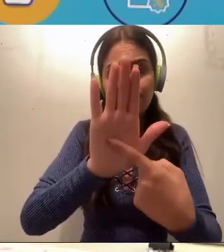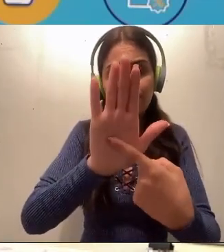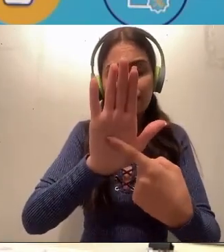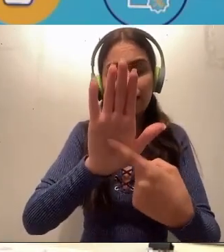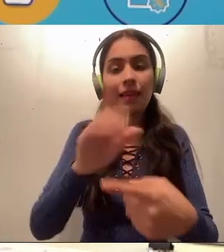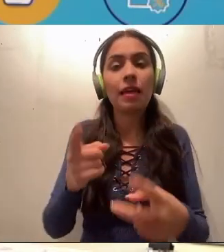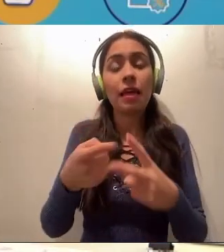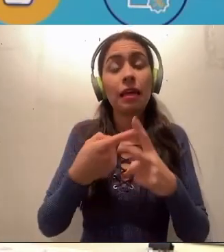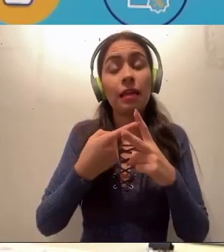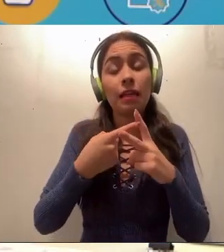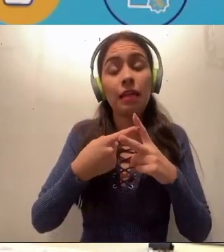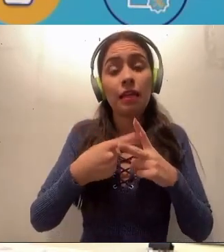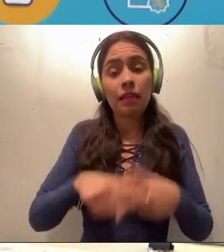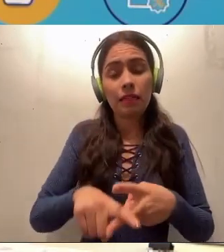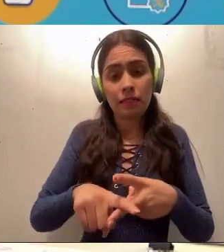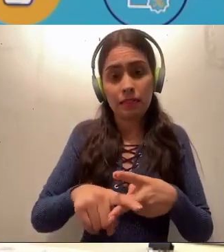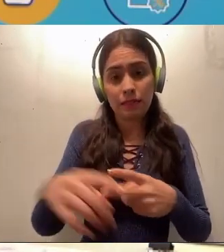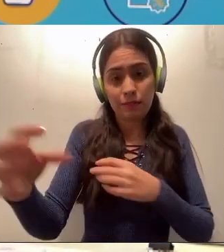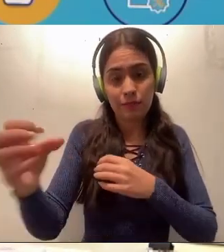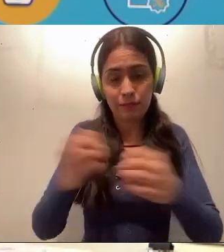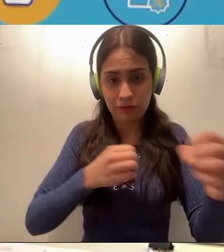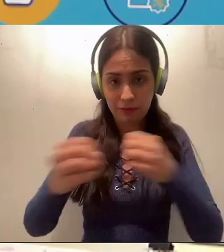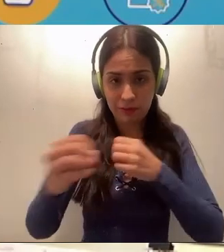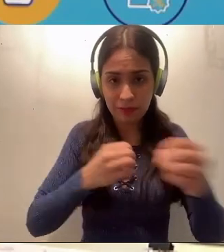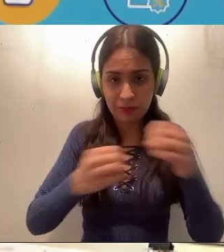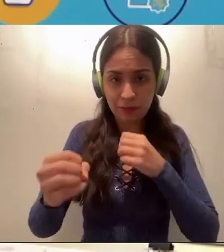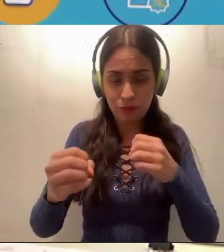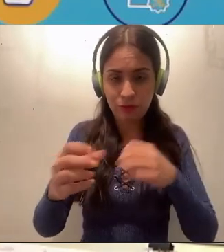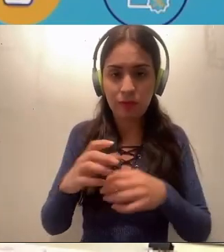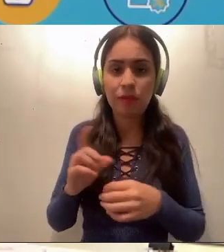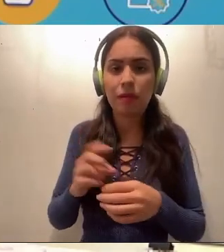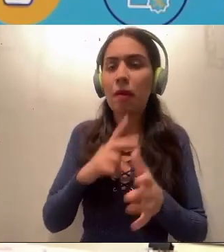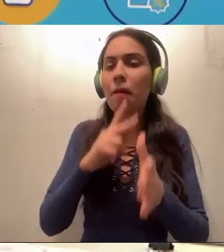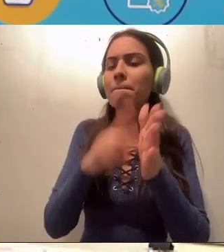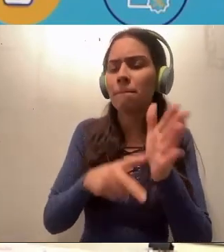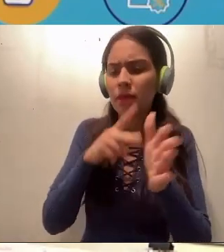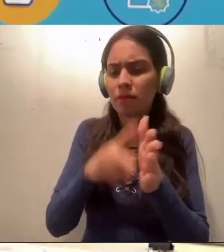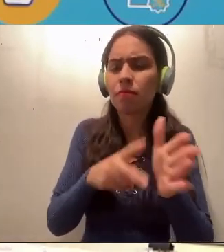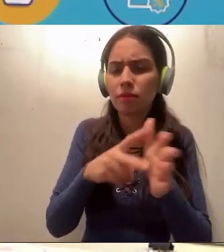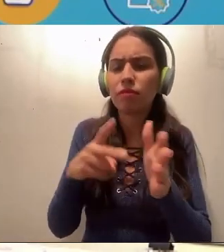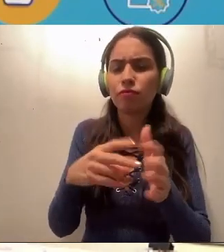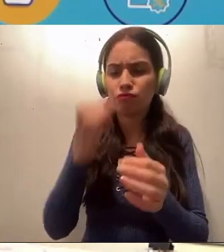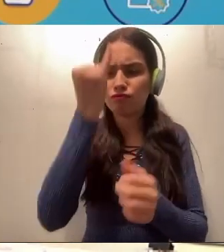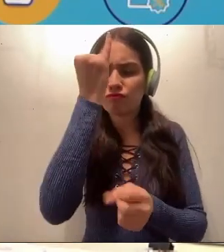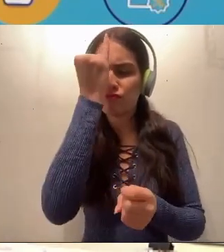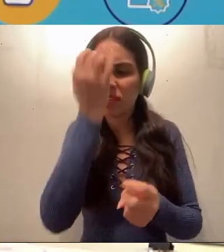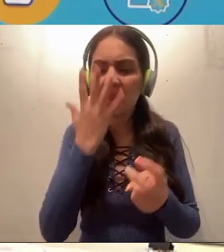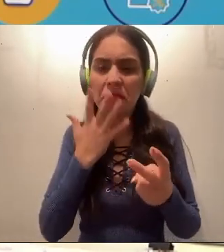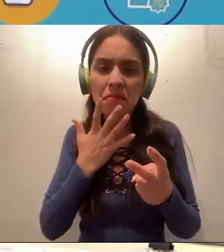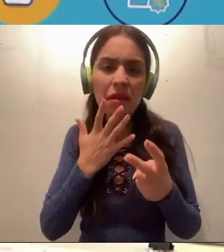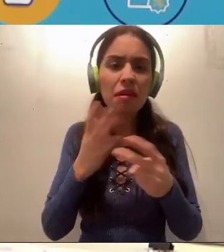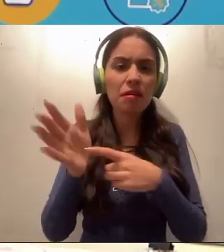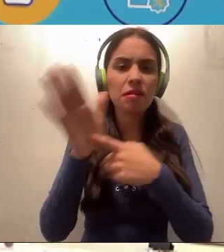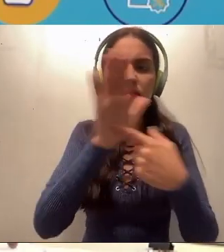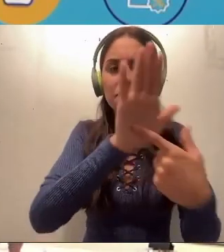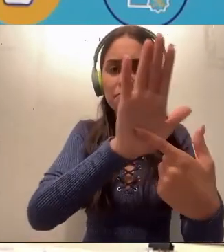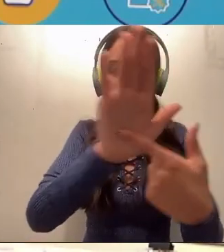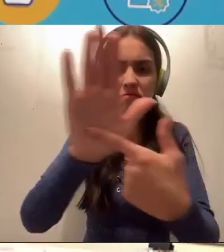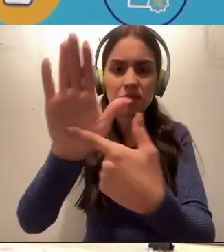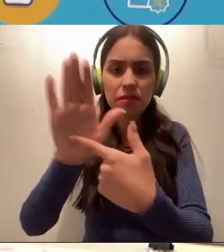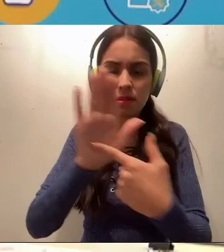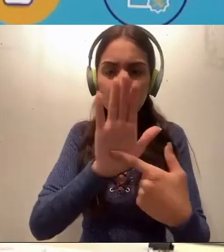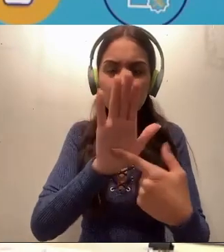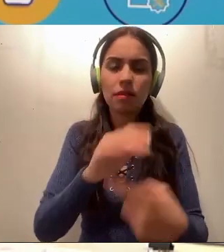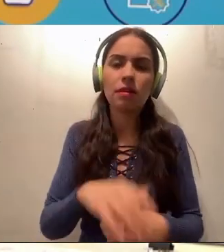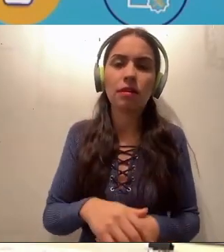la obra a través de algún video, algunas fotografías, en cuanto esté ahí el arranque. ¿Qué será hoy? ¿Qué será hoy? Sí,